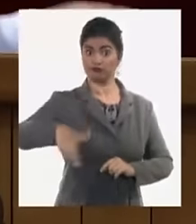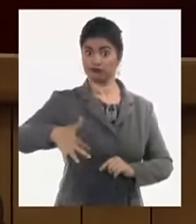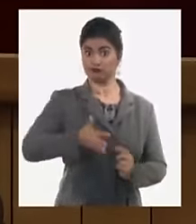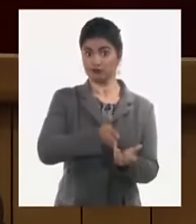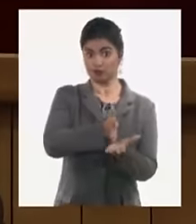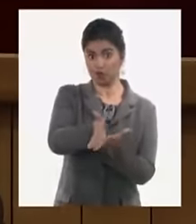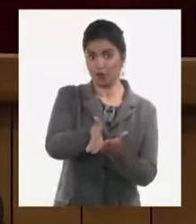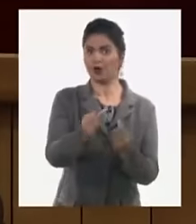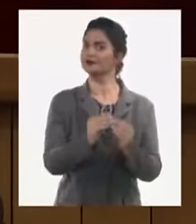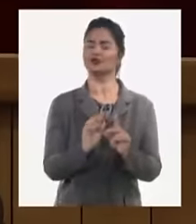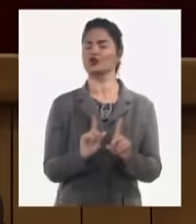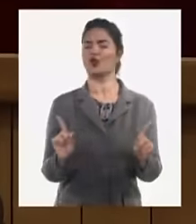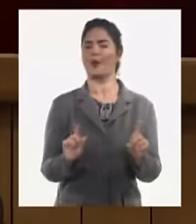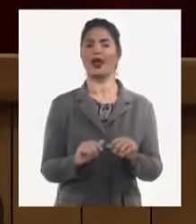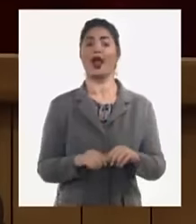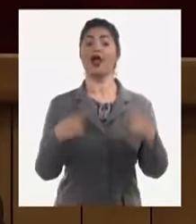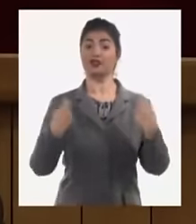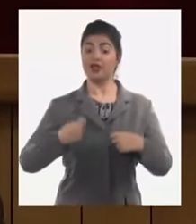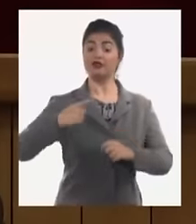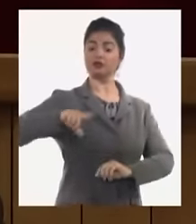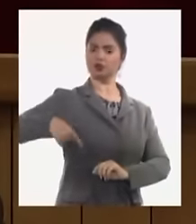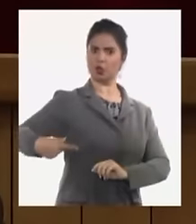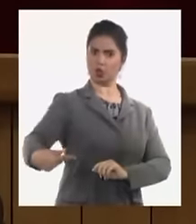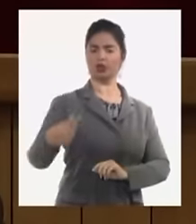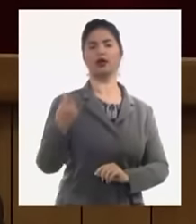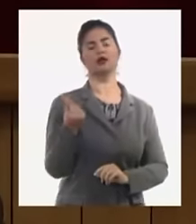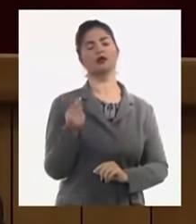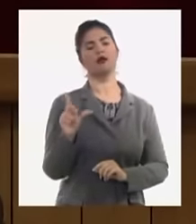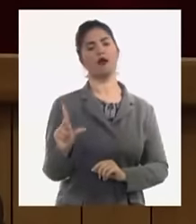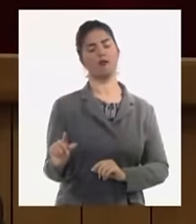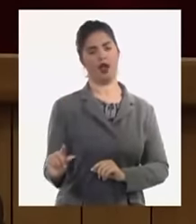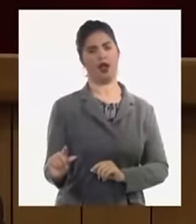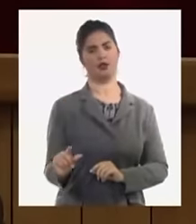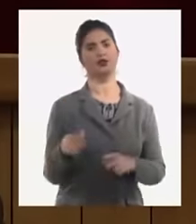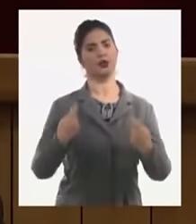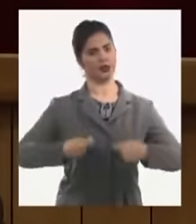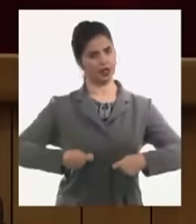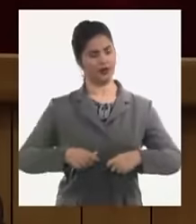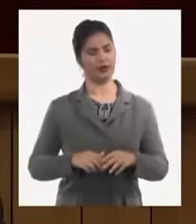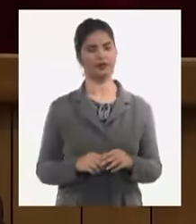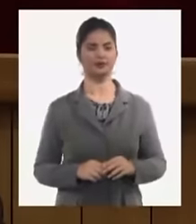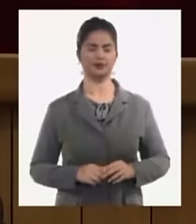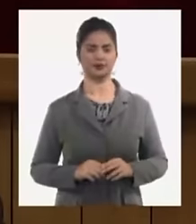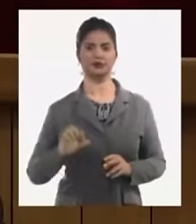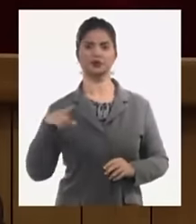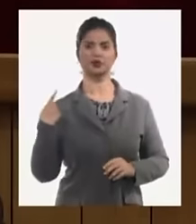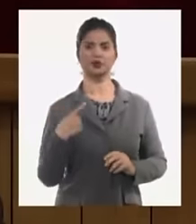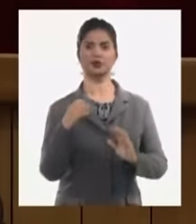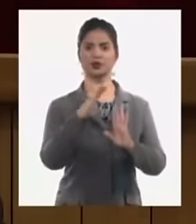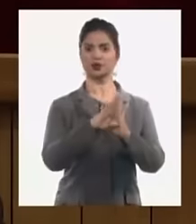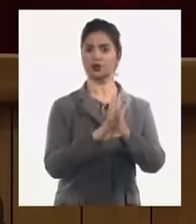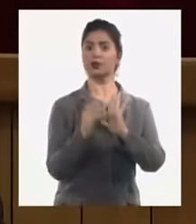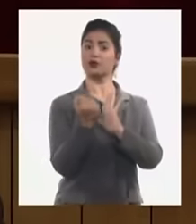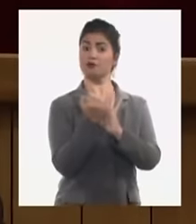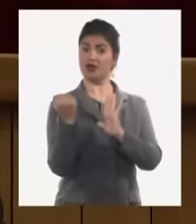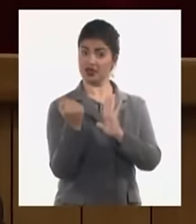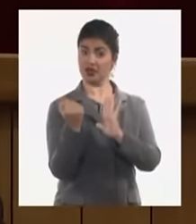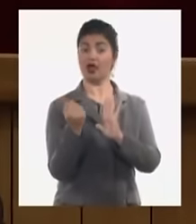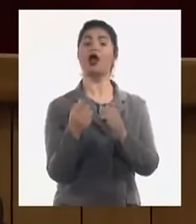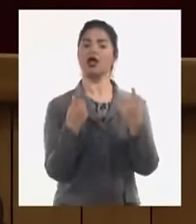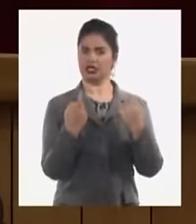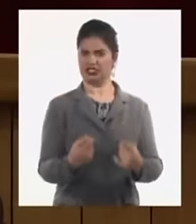esos resultados en todo el comercio y nosotros estamos tomando un grupo de medidas que nos va a conducir a eso